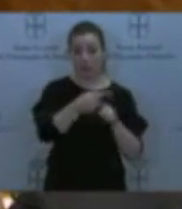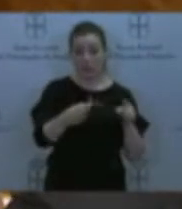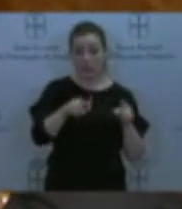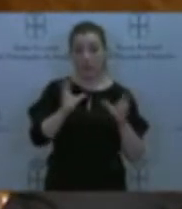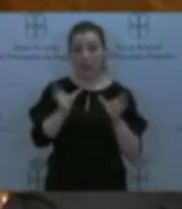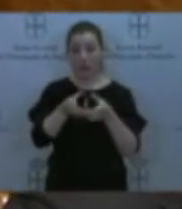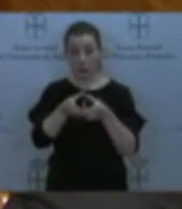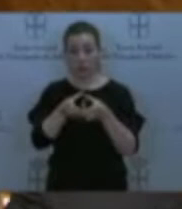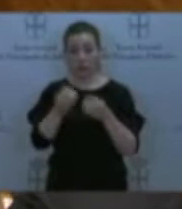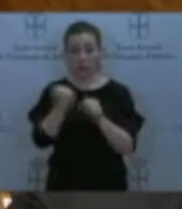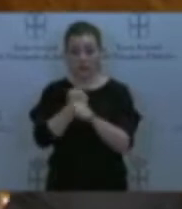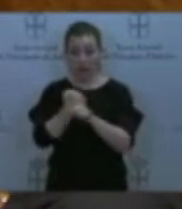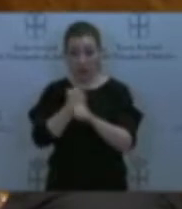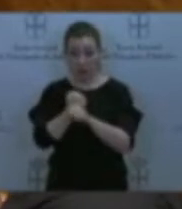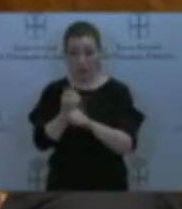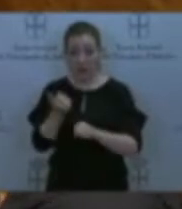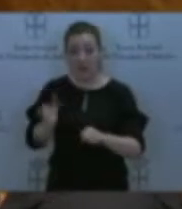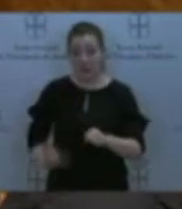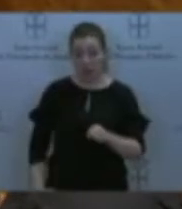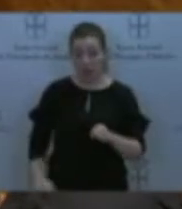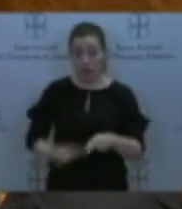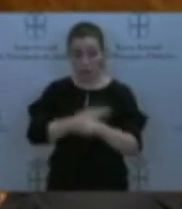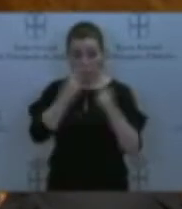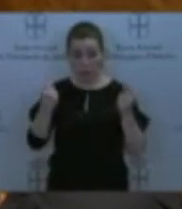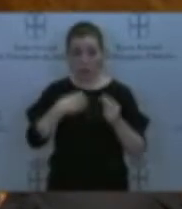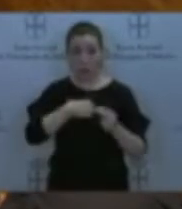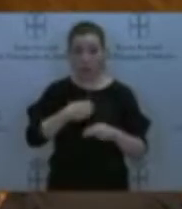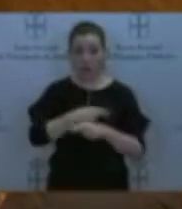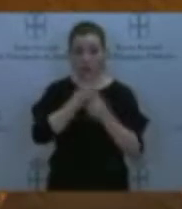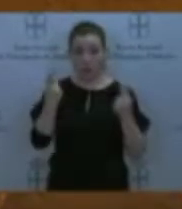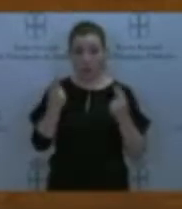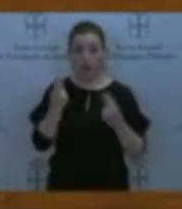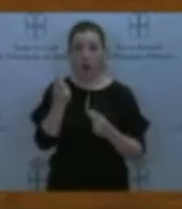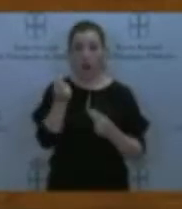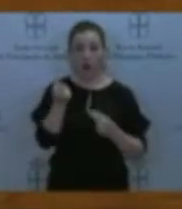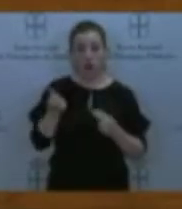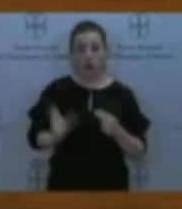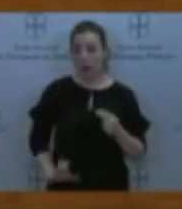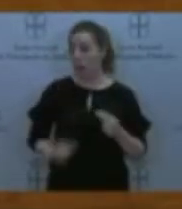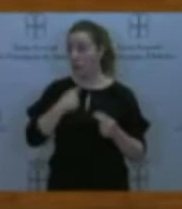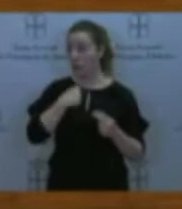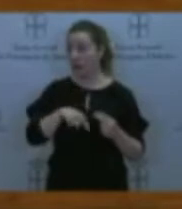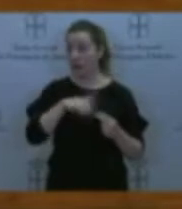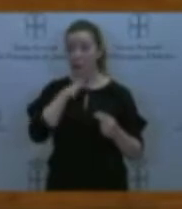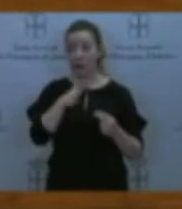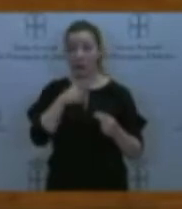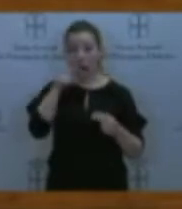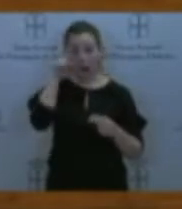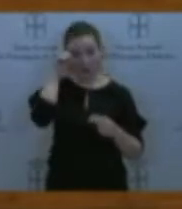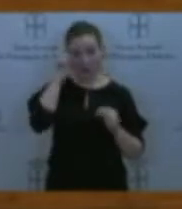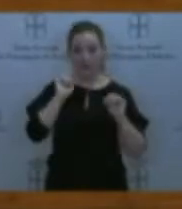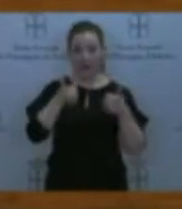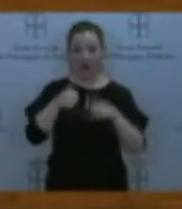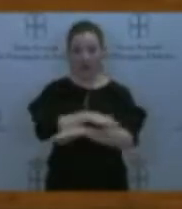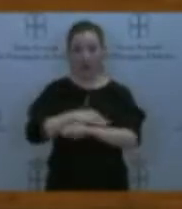en los salarios públicos, entre los empleados y empleados públicos, una fuerte pérdida de poder adquisitivo que Zapatero inició en las administraciones